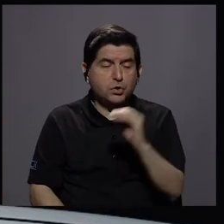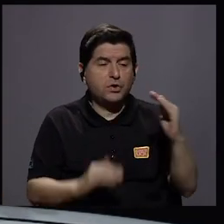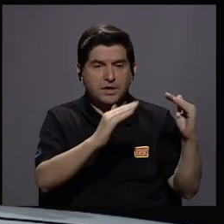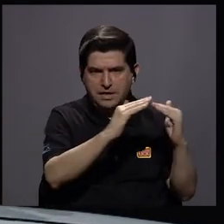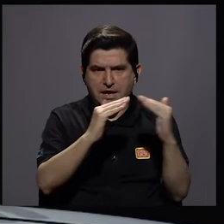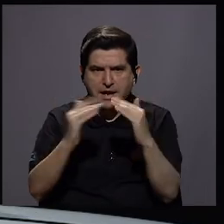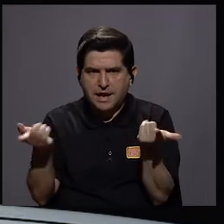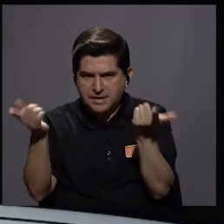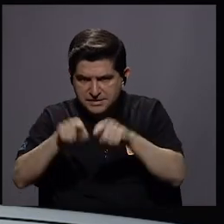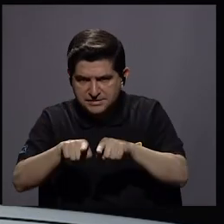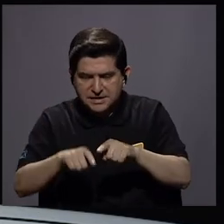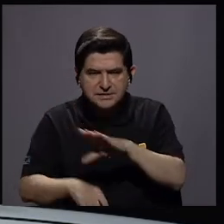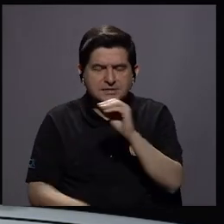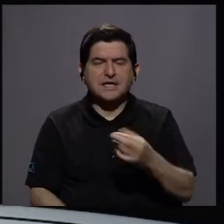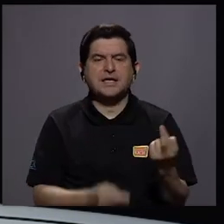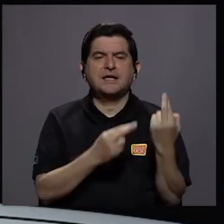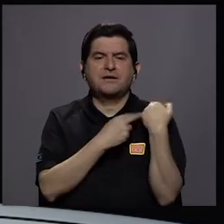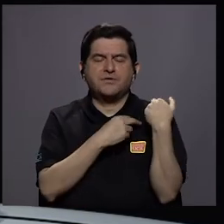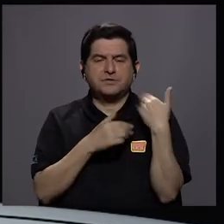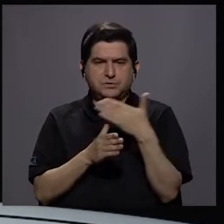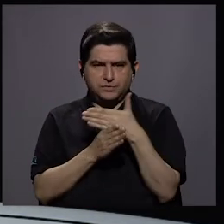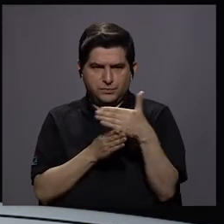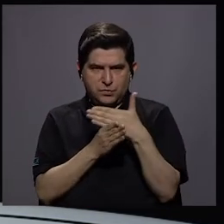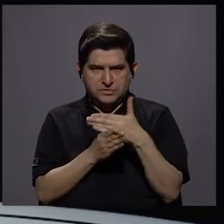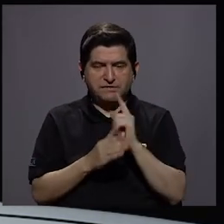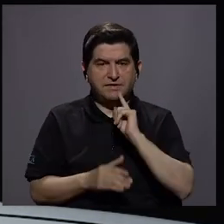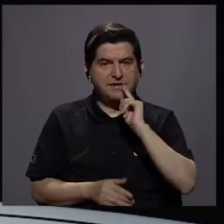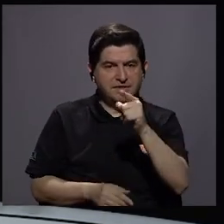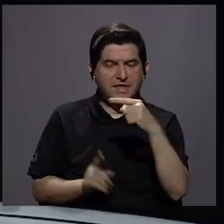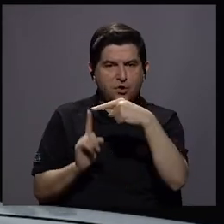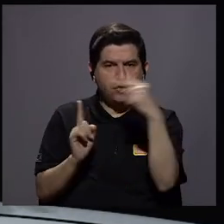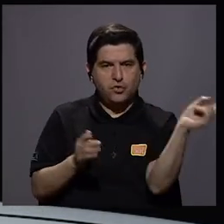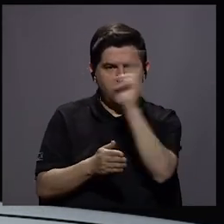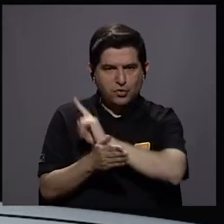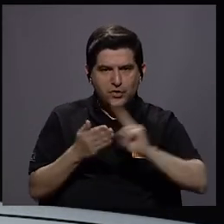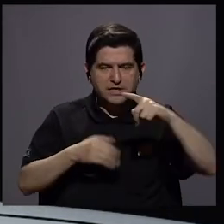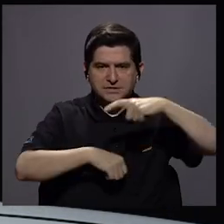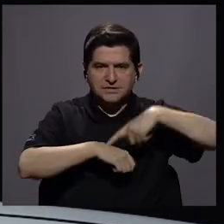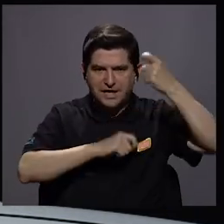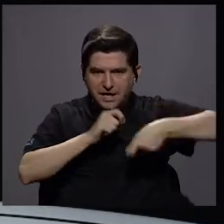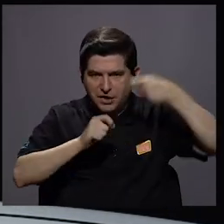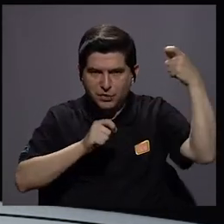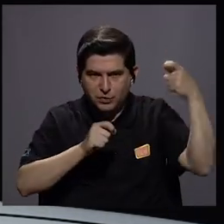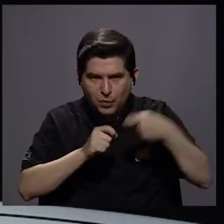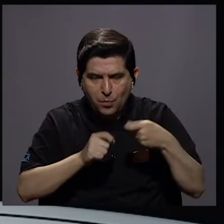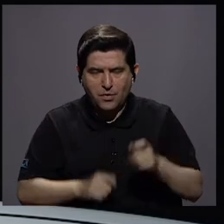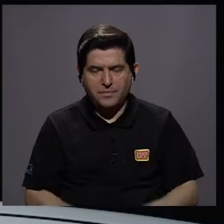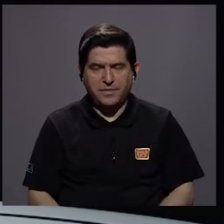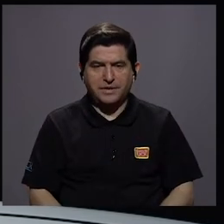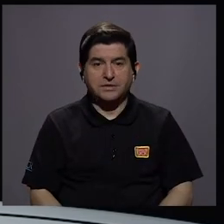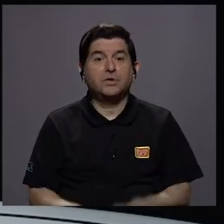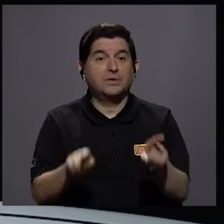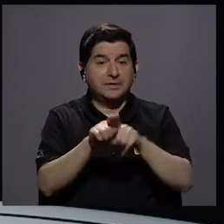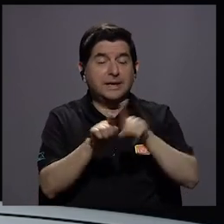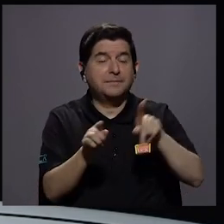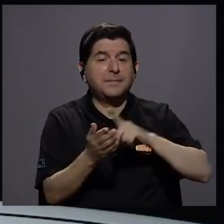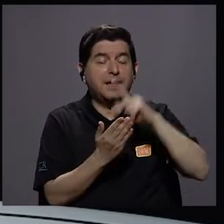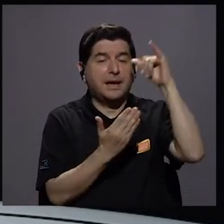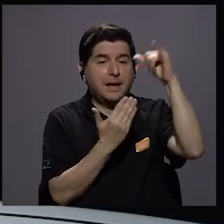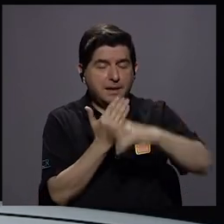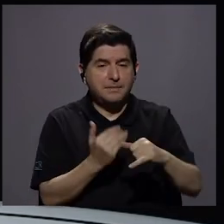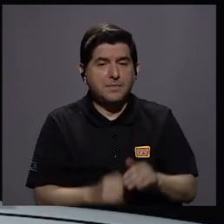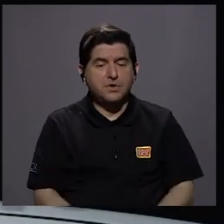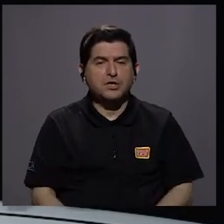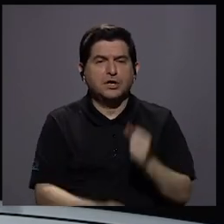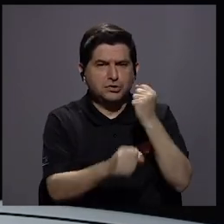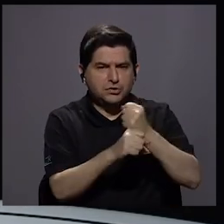los hogares y también una responsabilidad una corresponsabilidad que usted también hablaba desde la universidad en un momento determinado e inclusive mencionó un proyecto donde